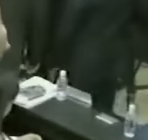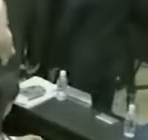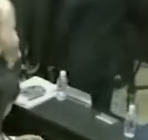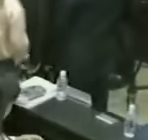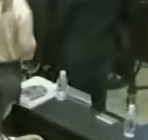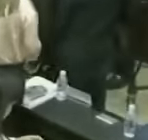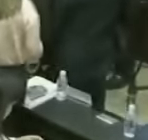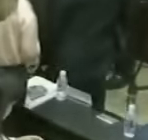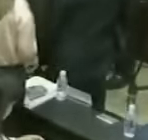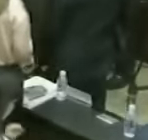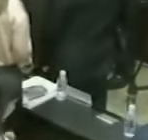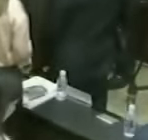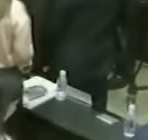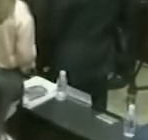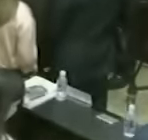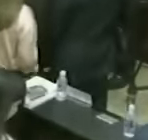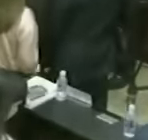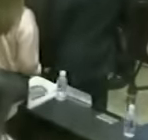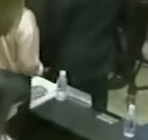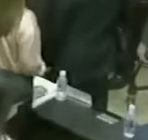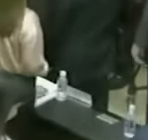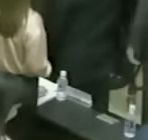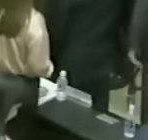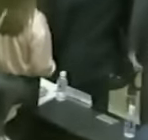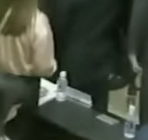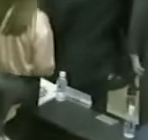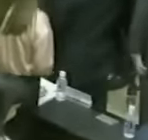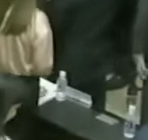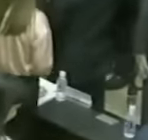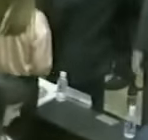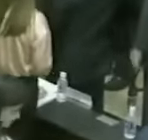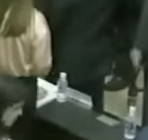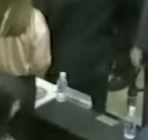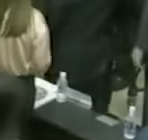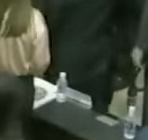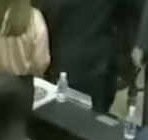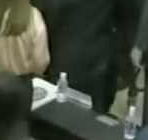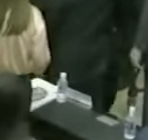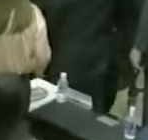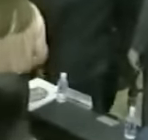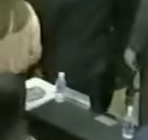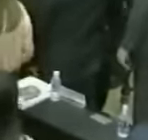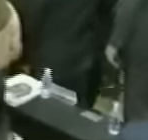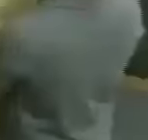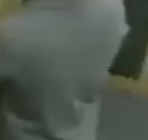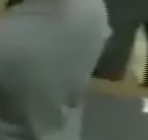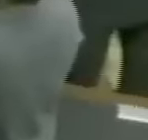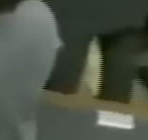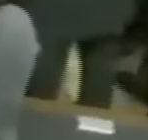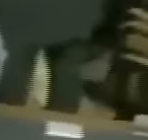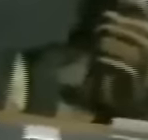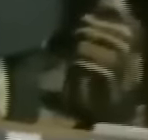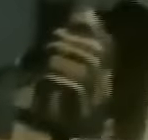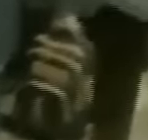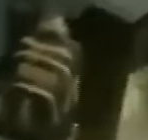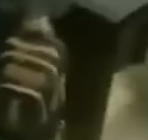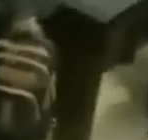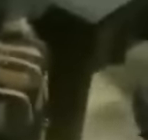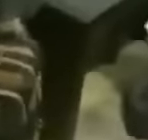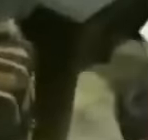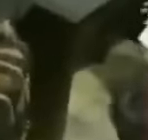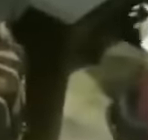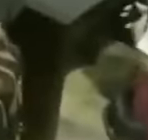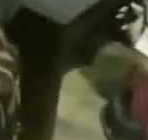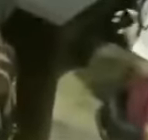La segunda vicepresidenta diputada América Pérez, al igual que la diputada Robexa, y así podemos ir observando cómo se están